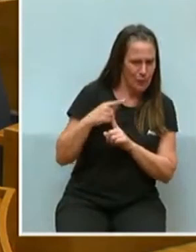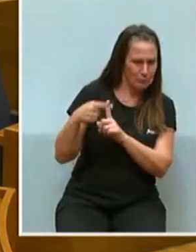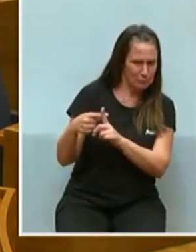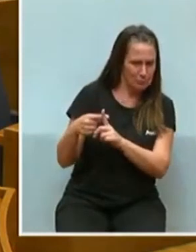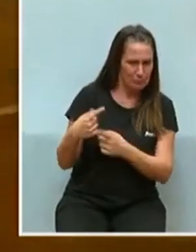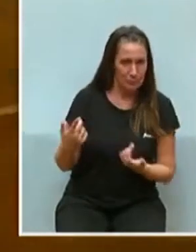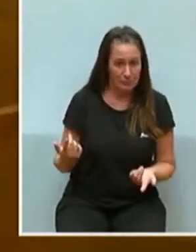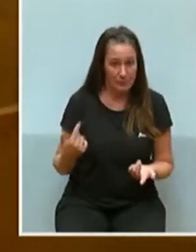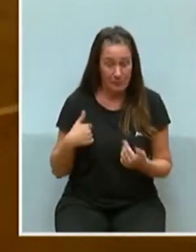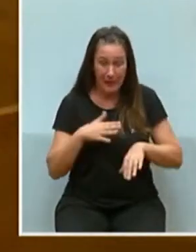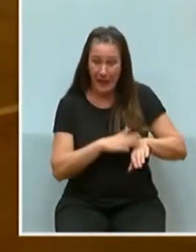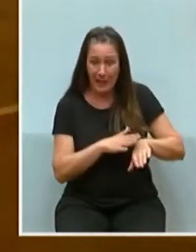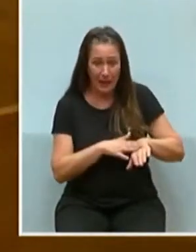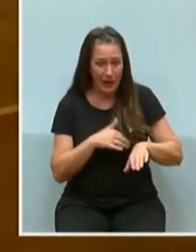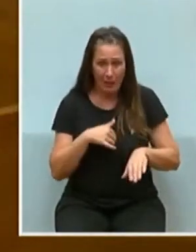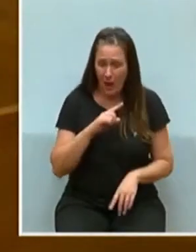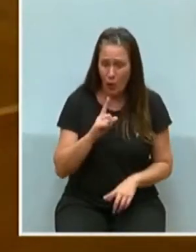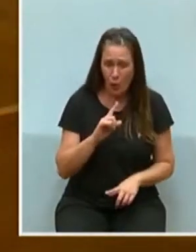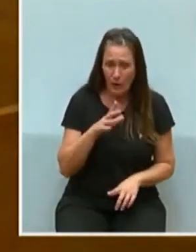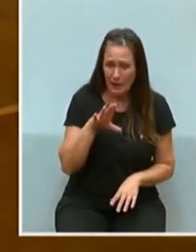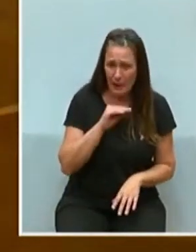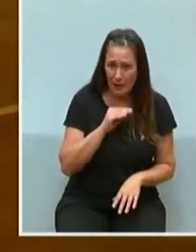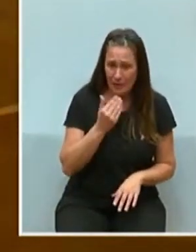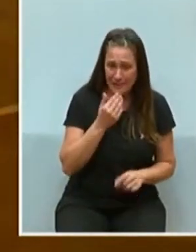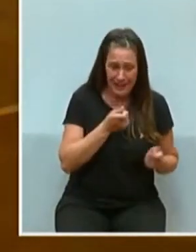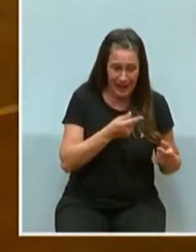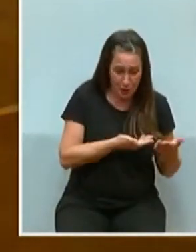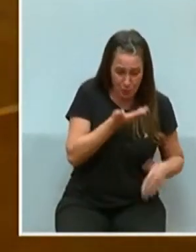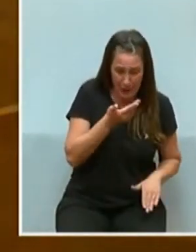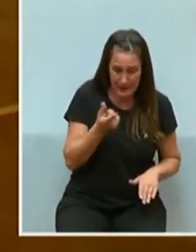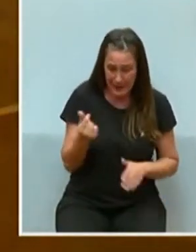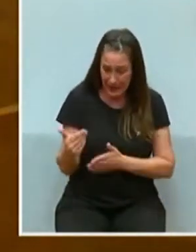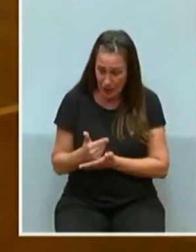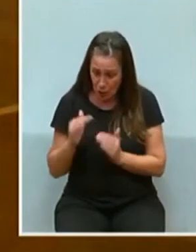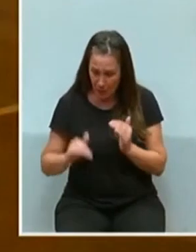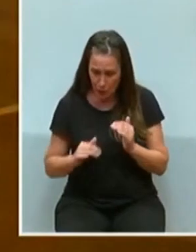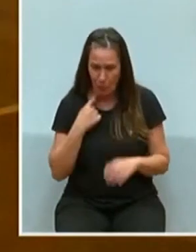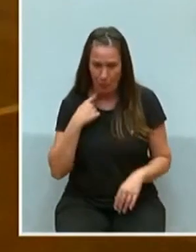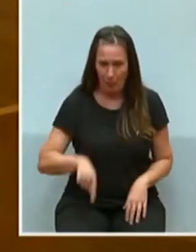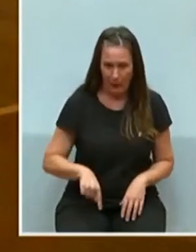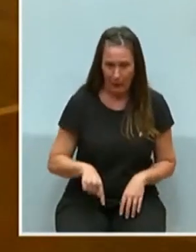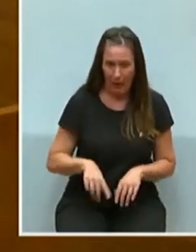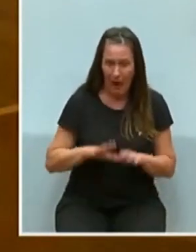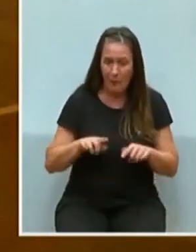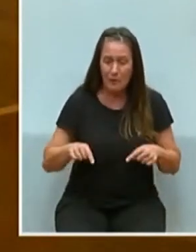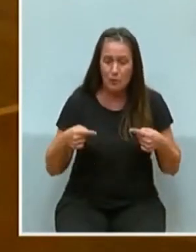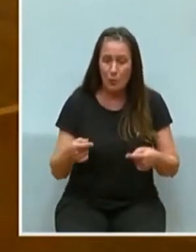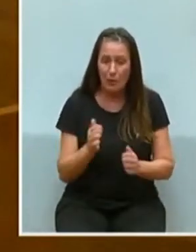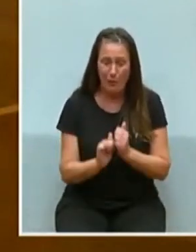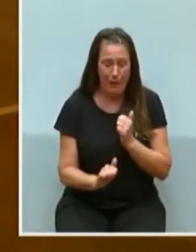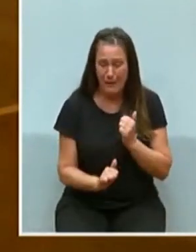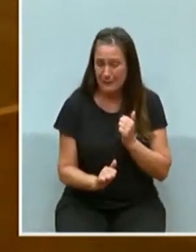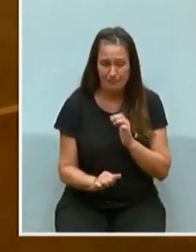La izquierda no entiende que a más gastos y menos ingresos se producen pérdidas, lo que en ocasiones provoca que no se pueda mantener